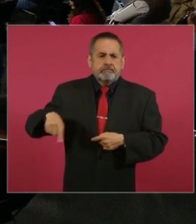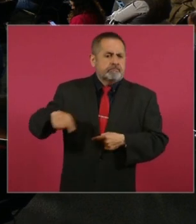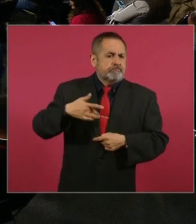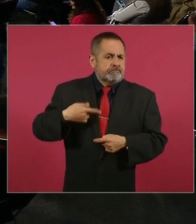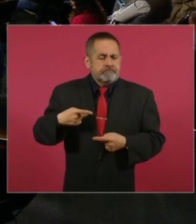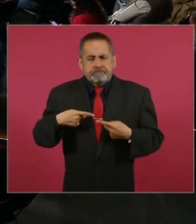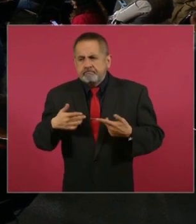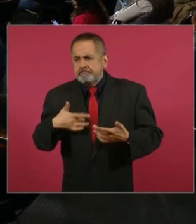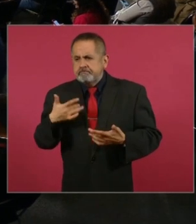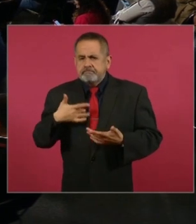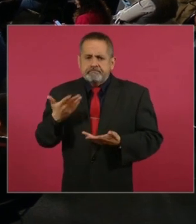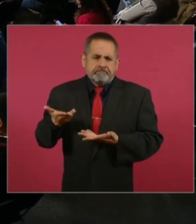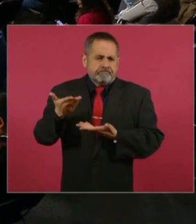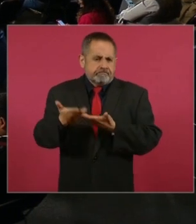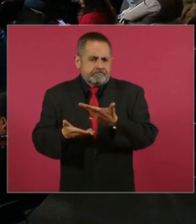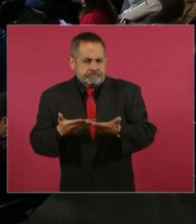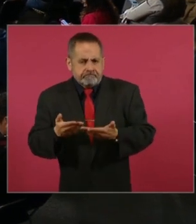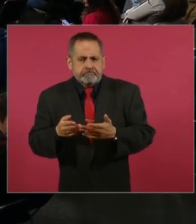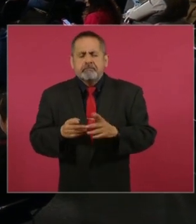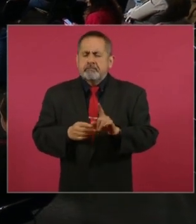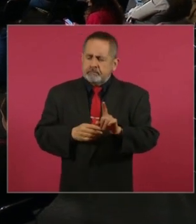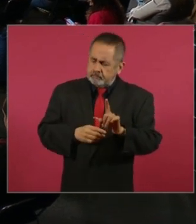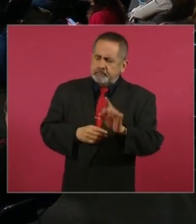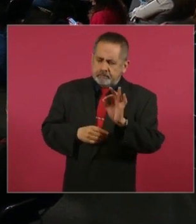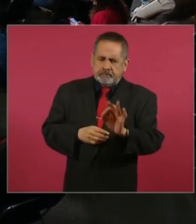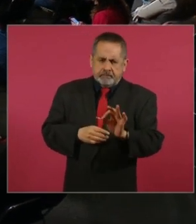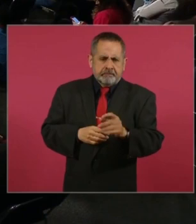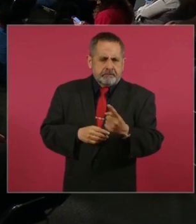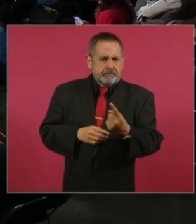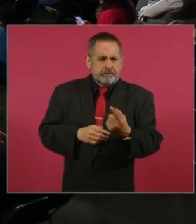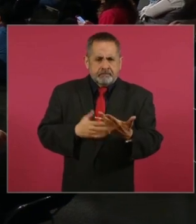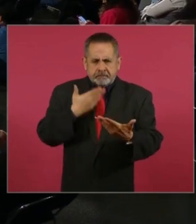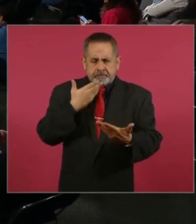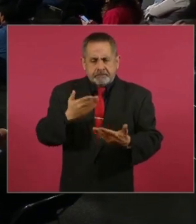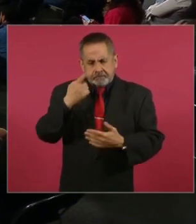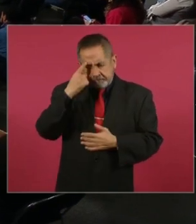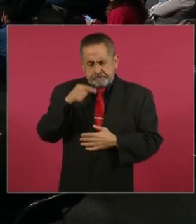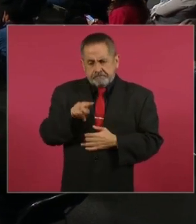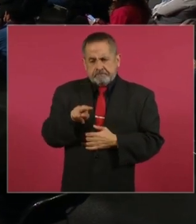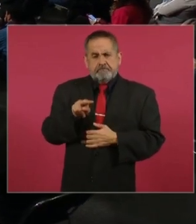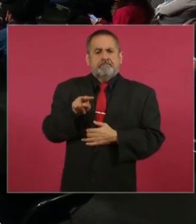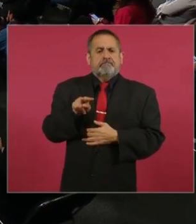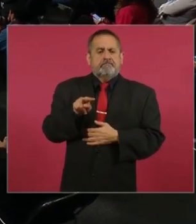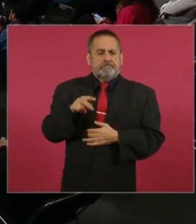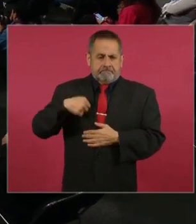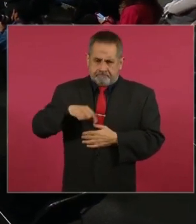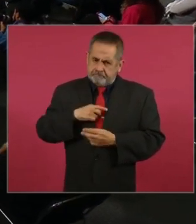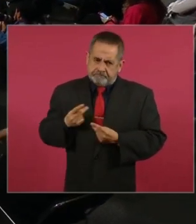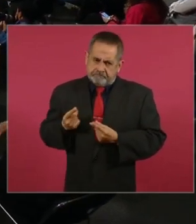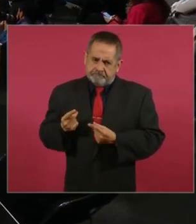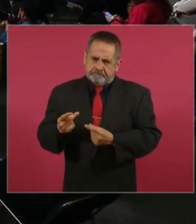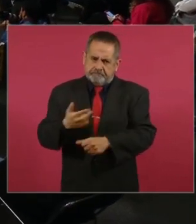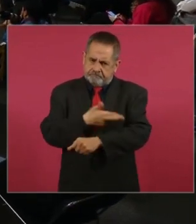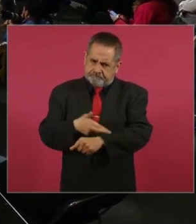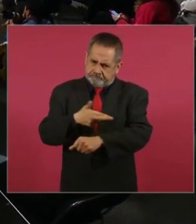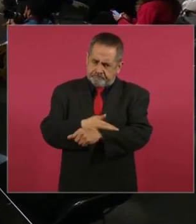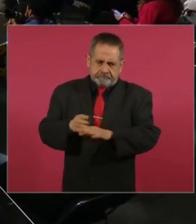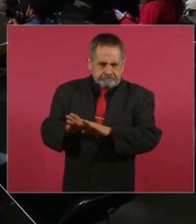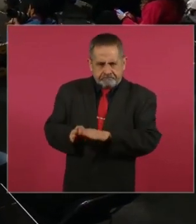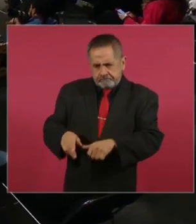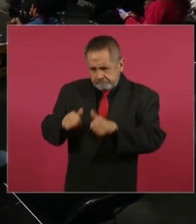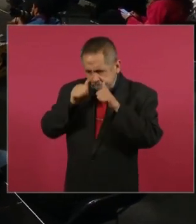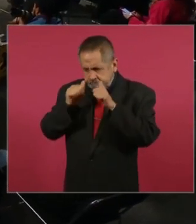gente, peticiones para que nos apuremos a